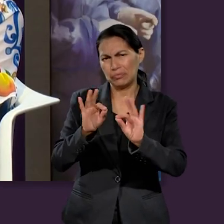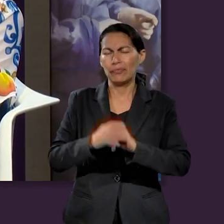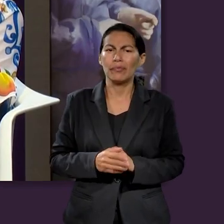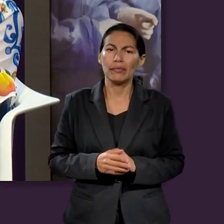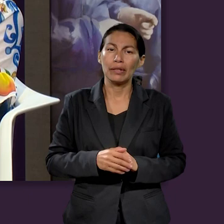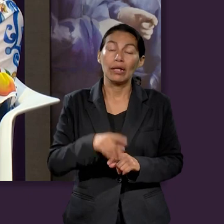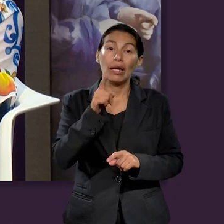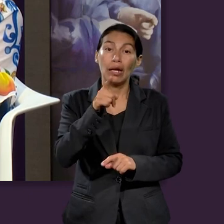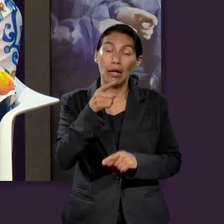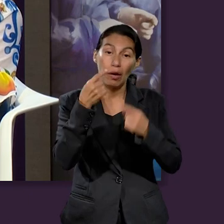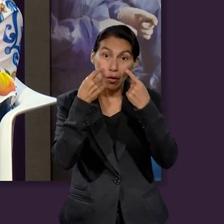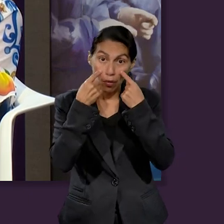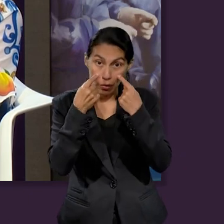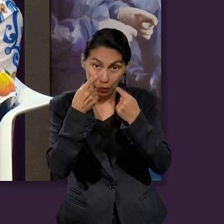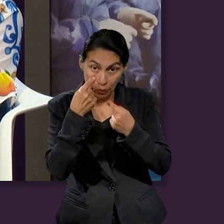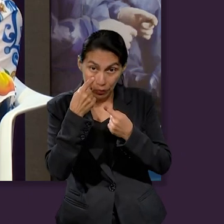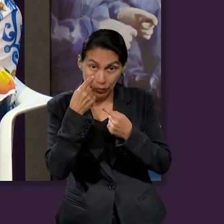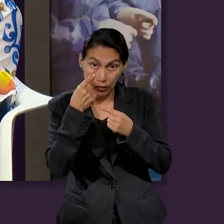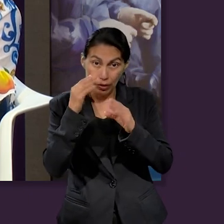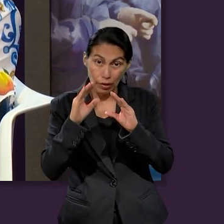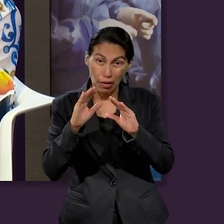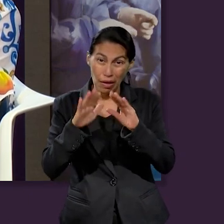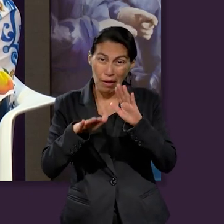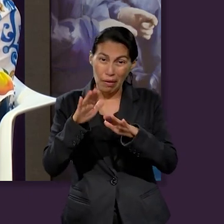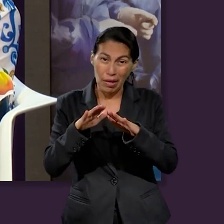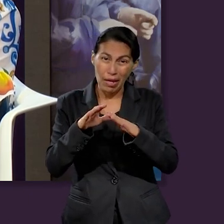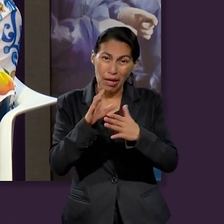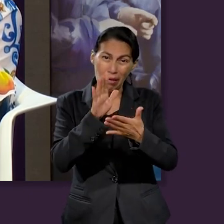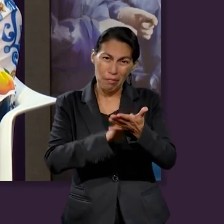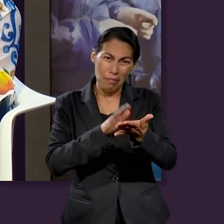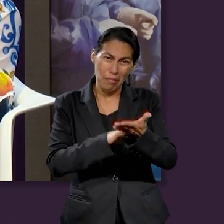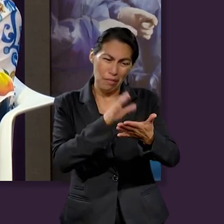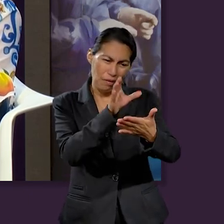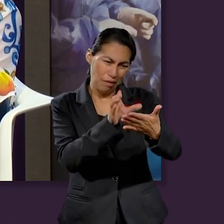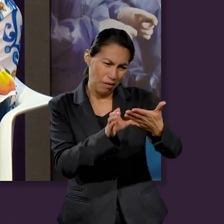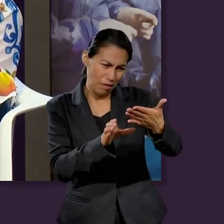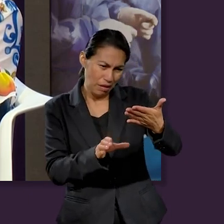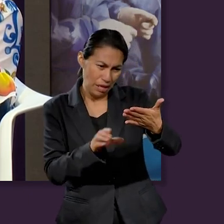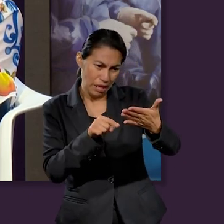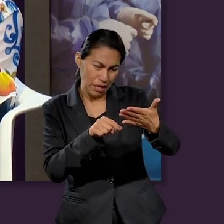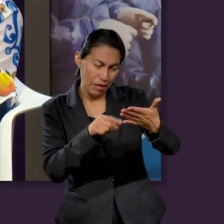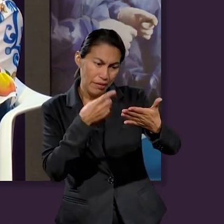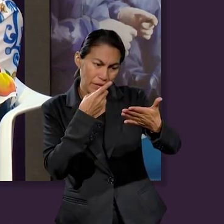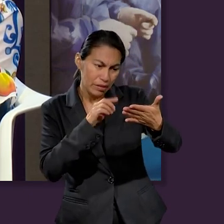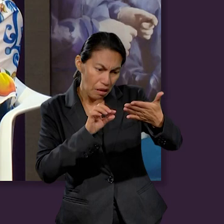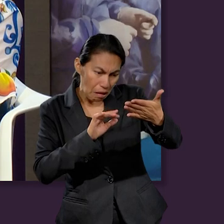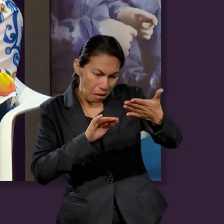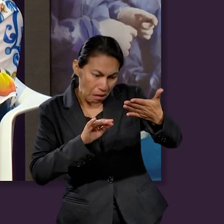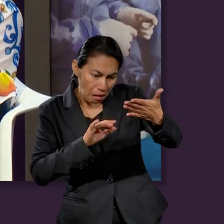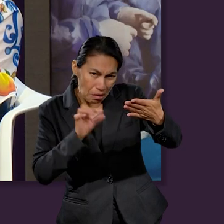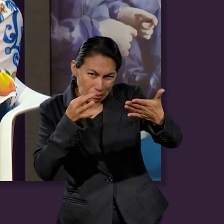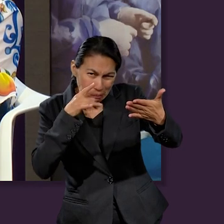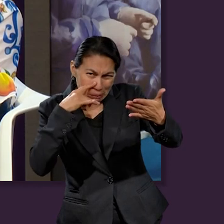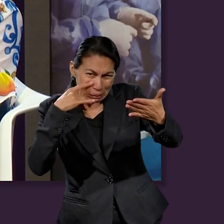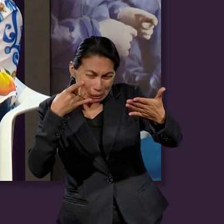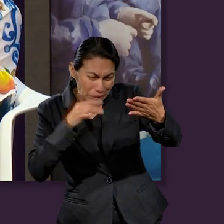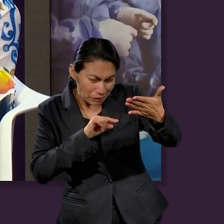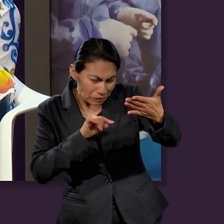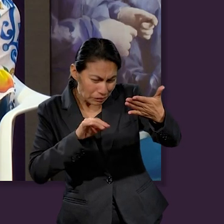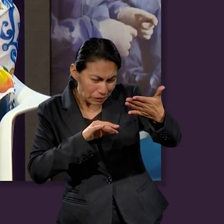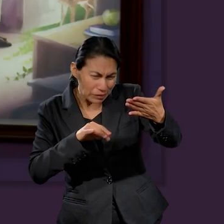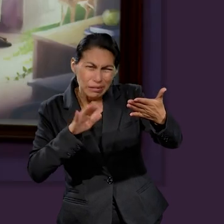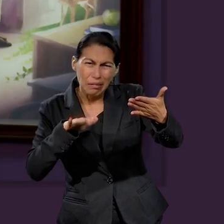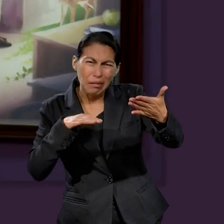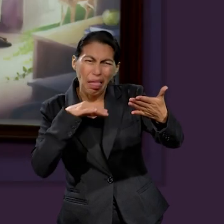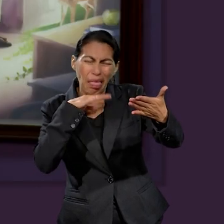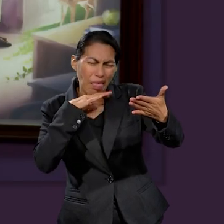crédito pues esto va a incluir una tasa de interés que se va a elevar con el plazo del tiempo y saber que si pedimos un crédito pues algunos son a